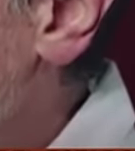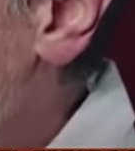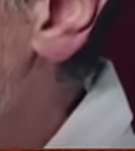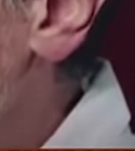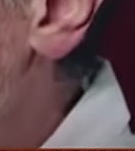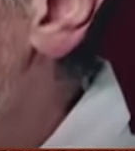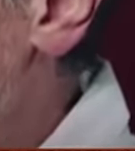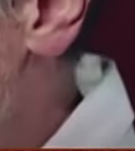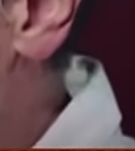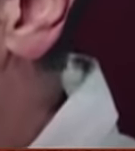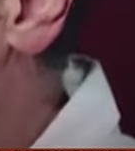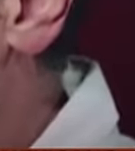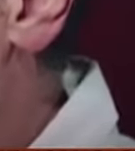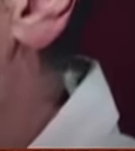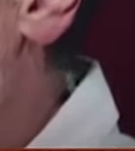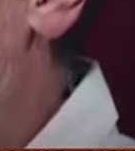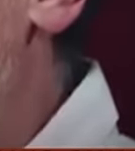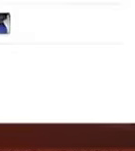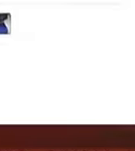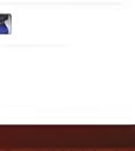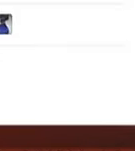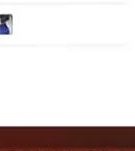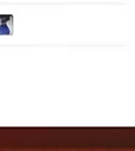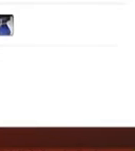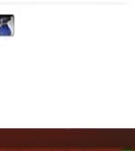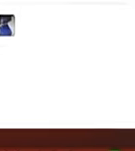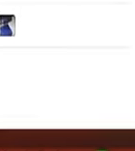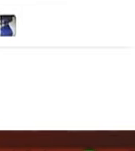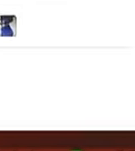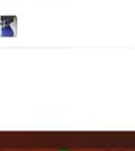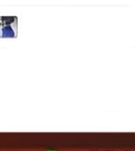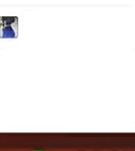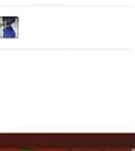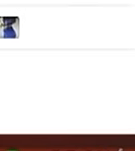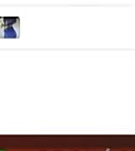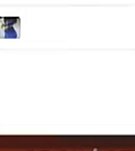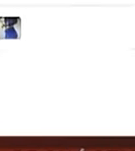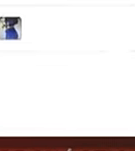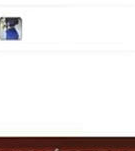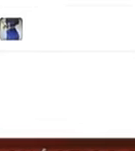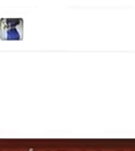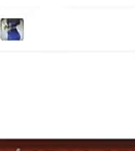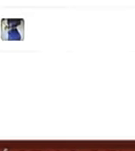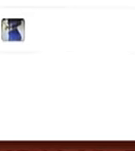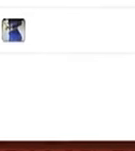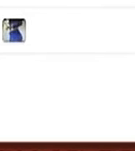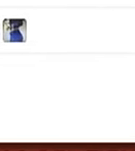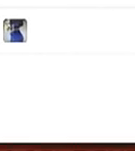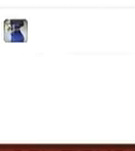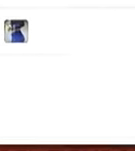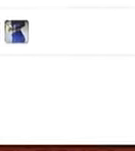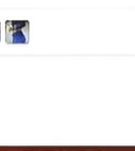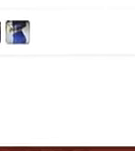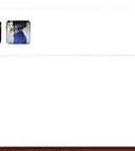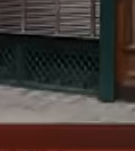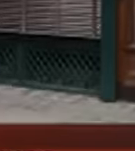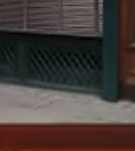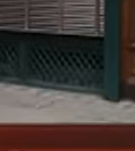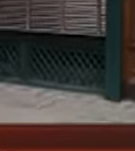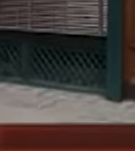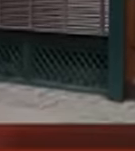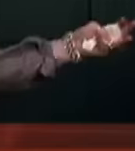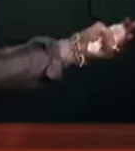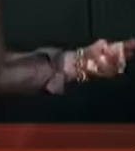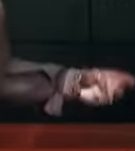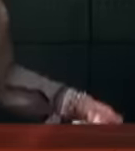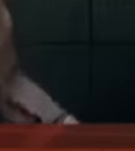egresado del Centro de Capacitación Cinematográfica fue felicitado por el presidente Enrique Peña Nieto por su nueva nominación al Oscar Por